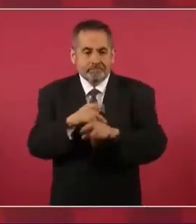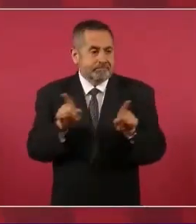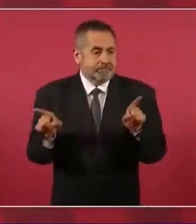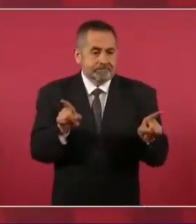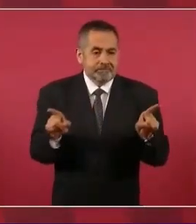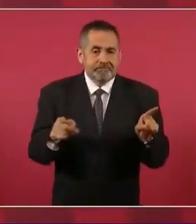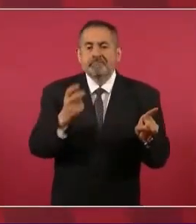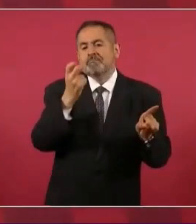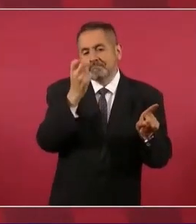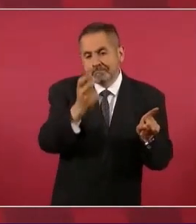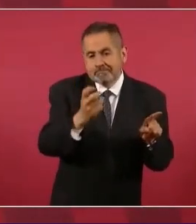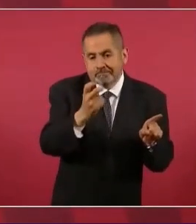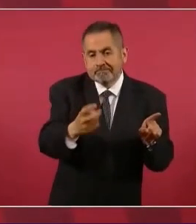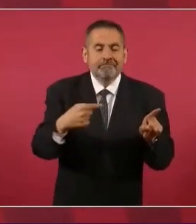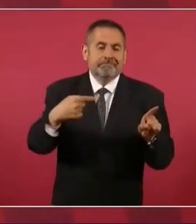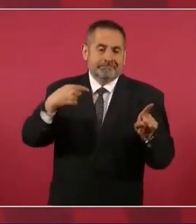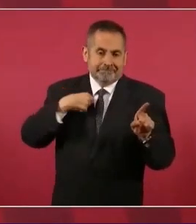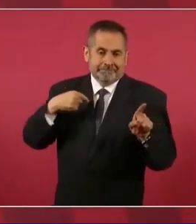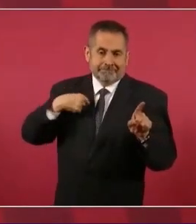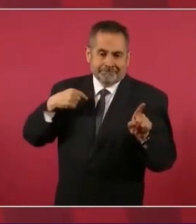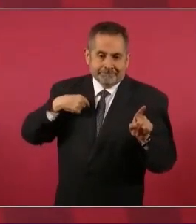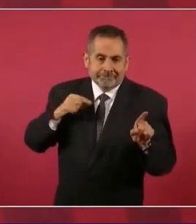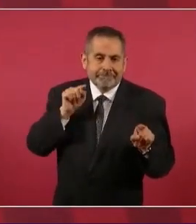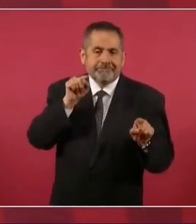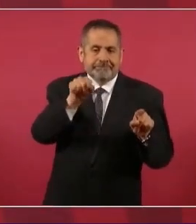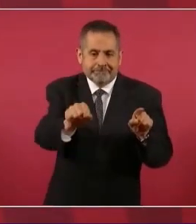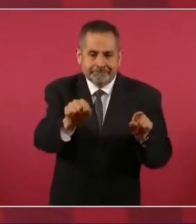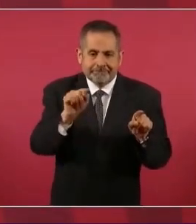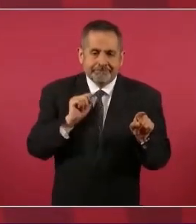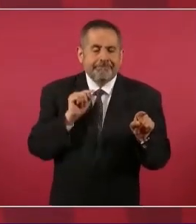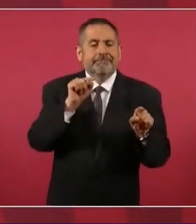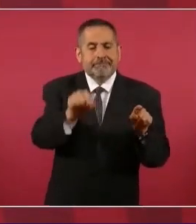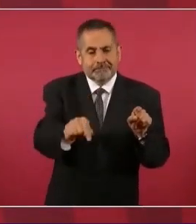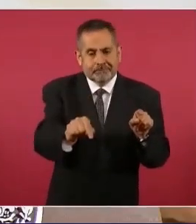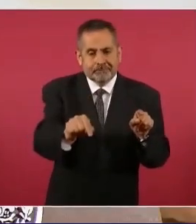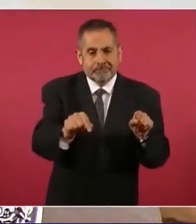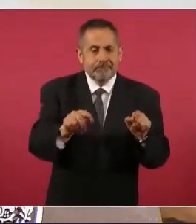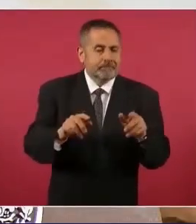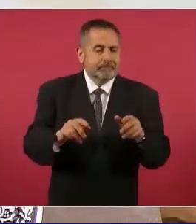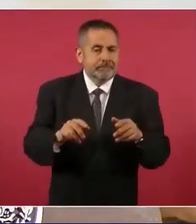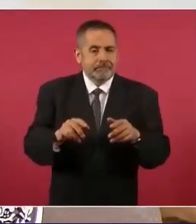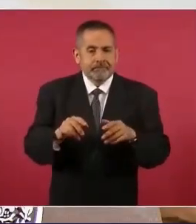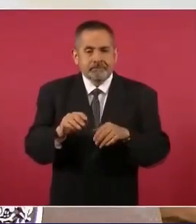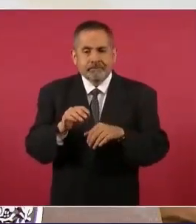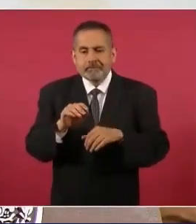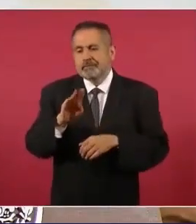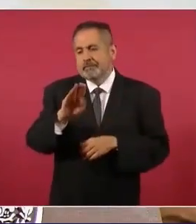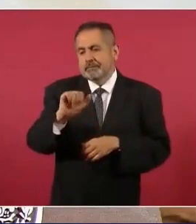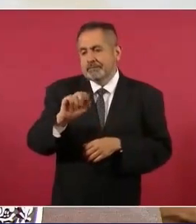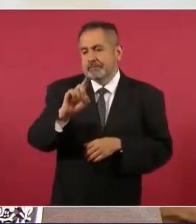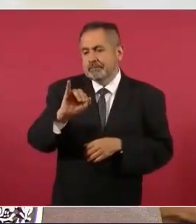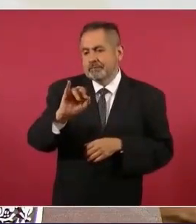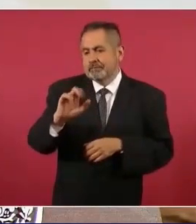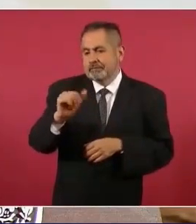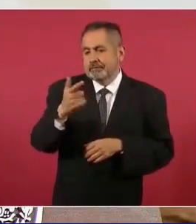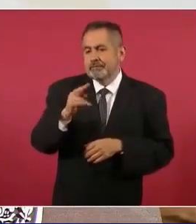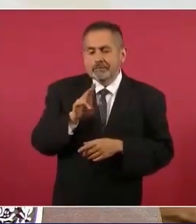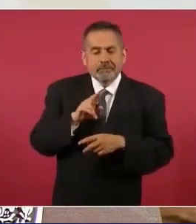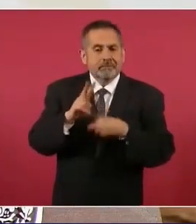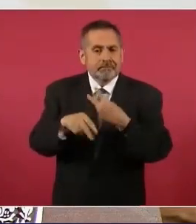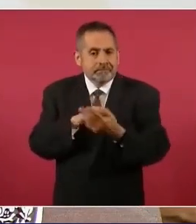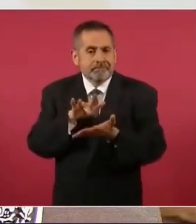de ahí viene el que yo esté en Badiraguato y…